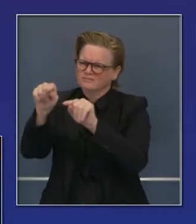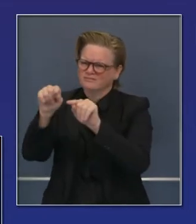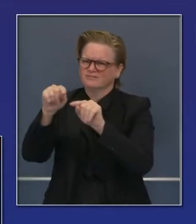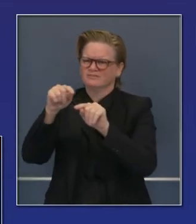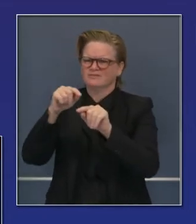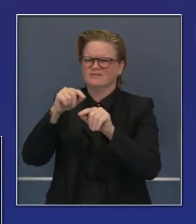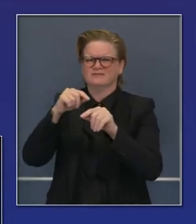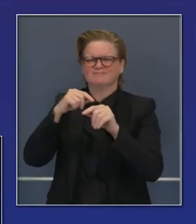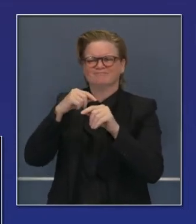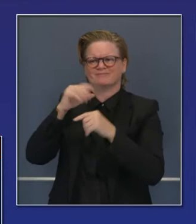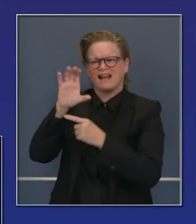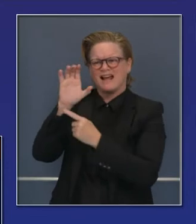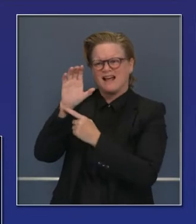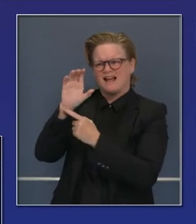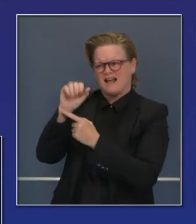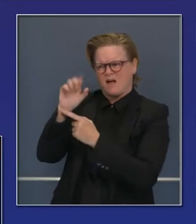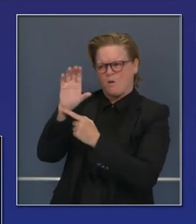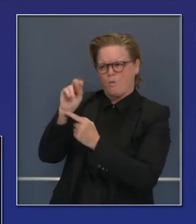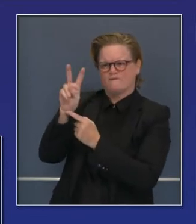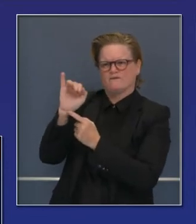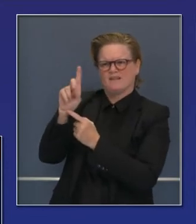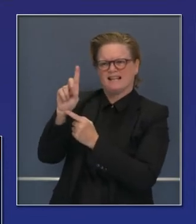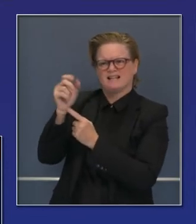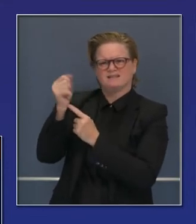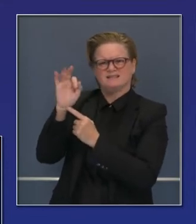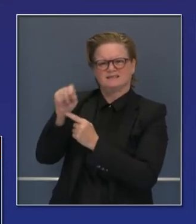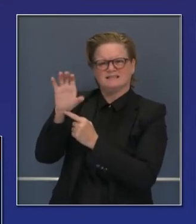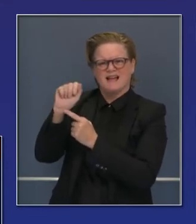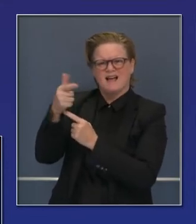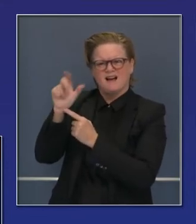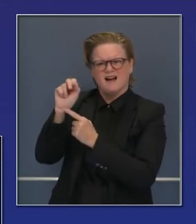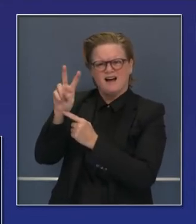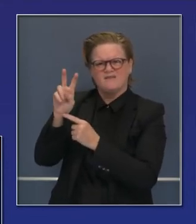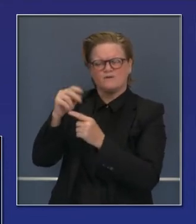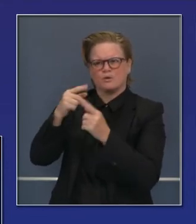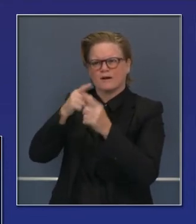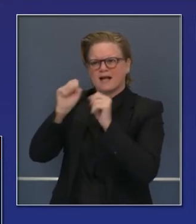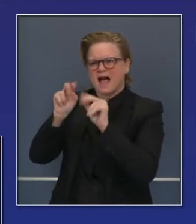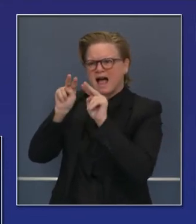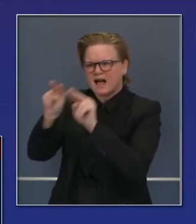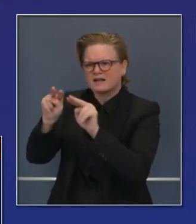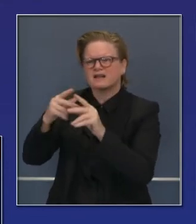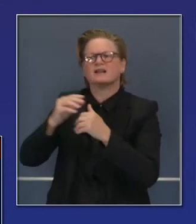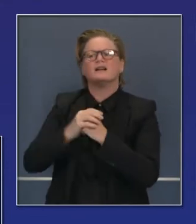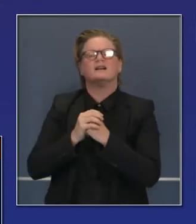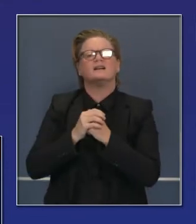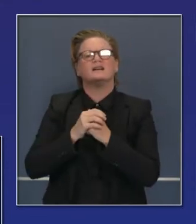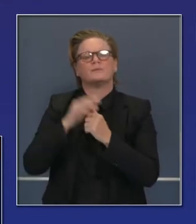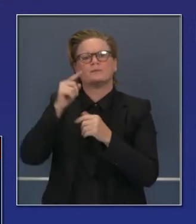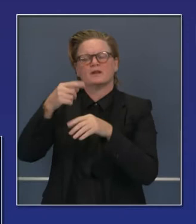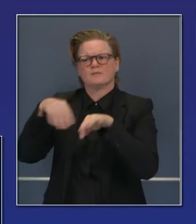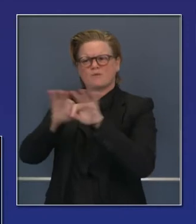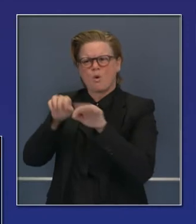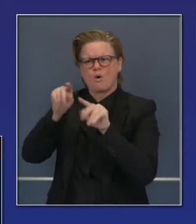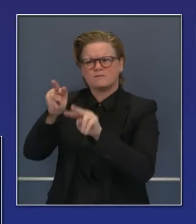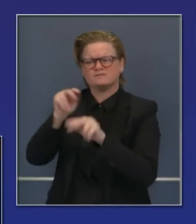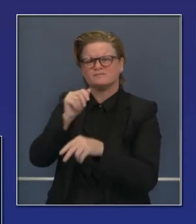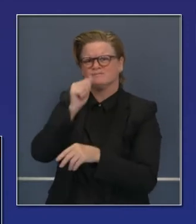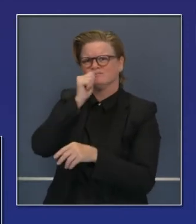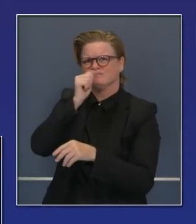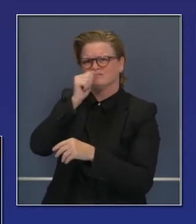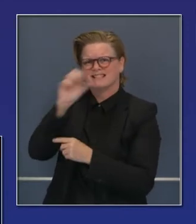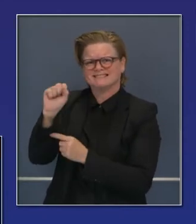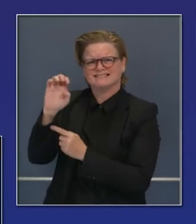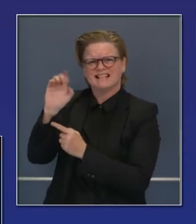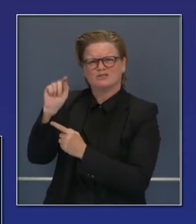creamos este Fondo de Reconstrucción de California, este fondo que apalanca dinero del sector privado, pero estamos tratando